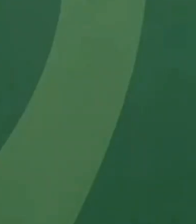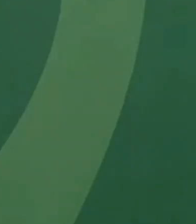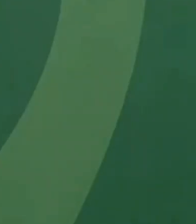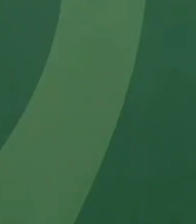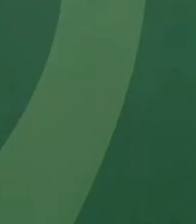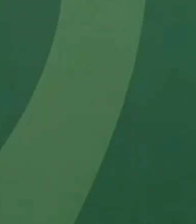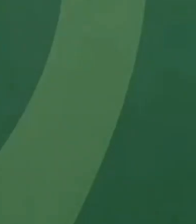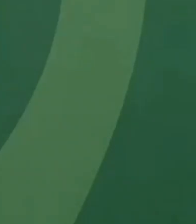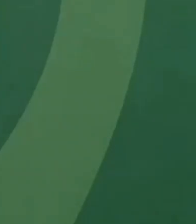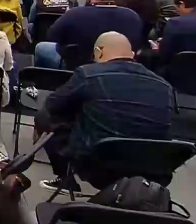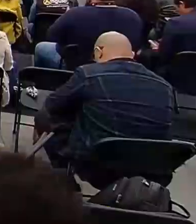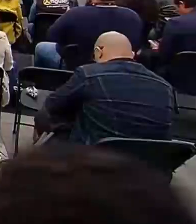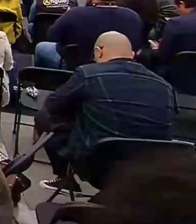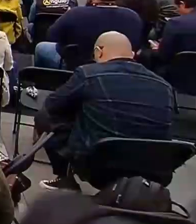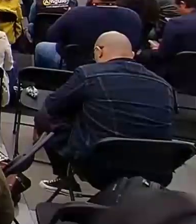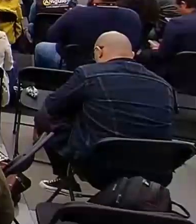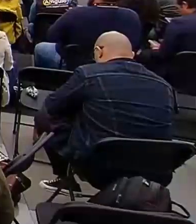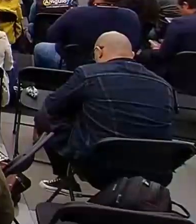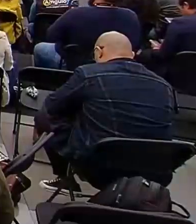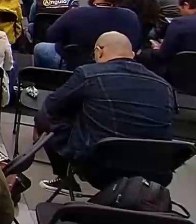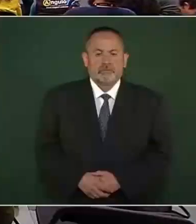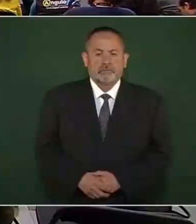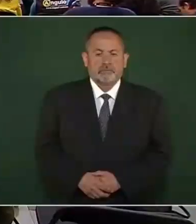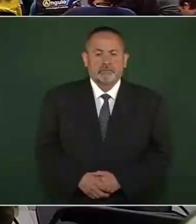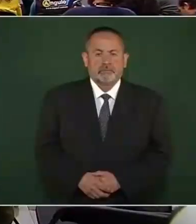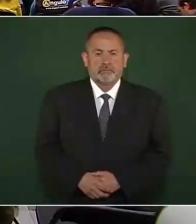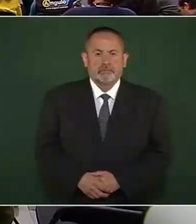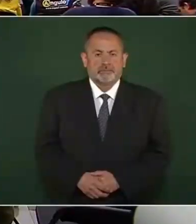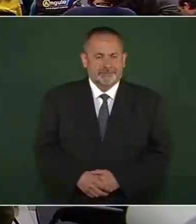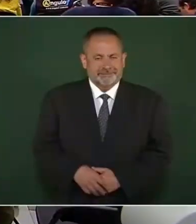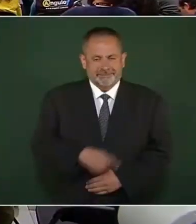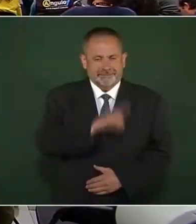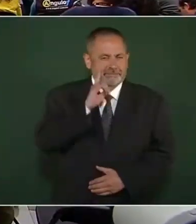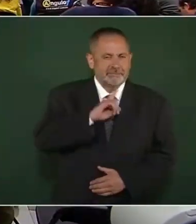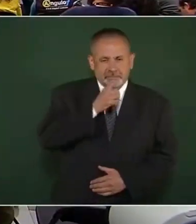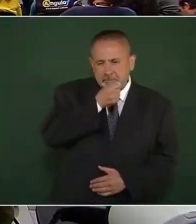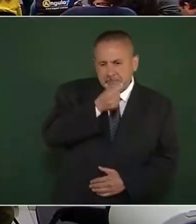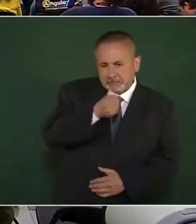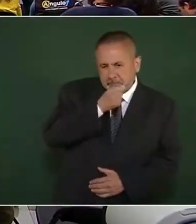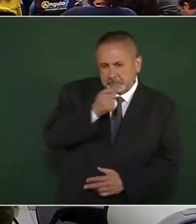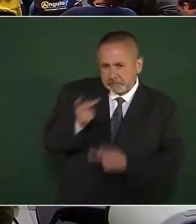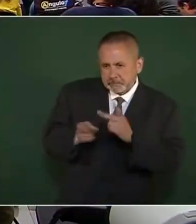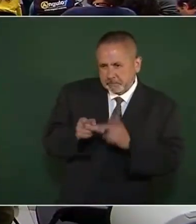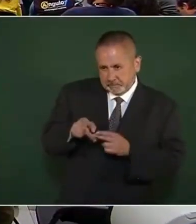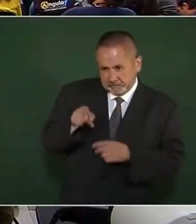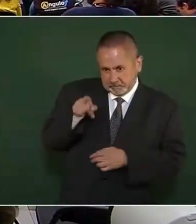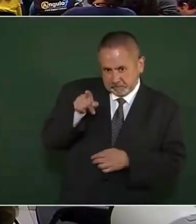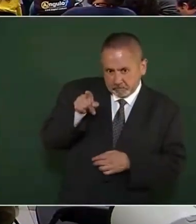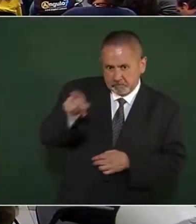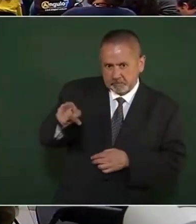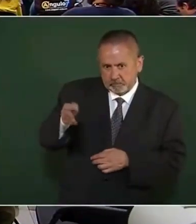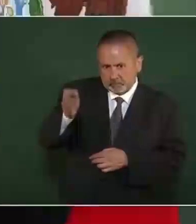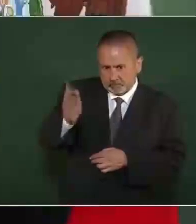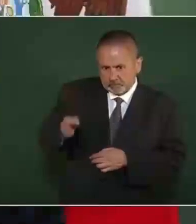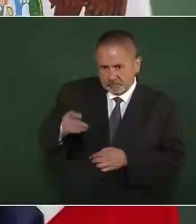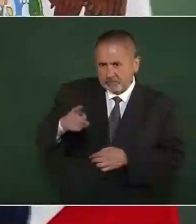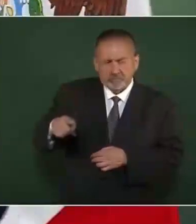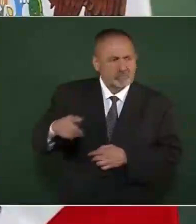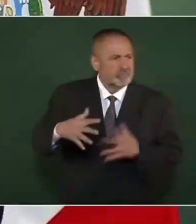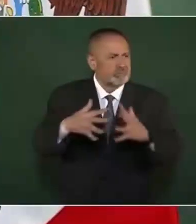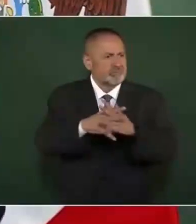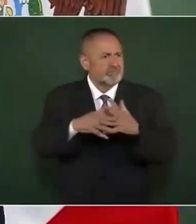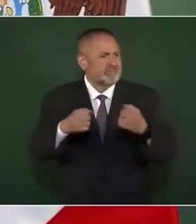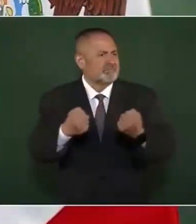pero tú aceptas toda la guerra sucia